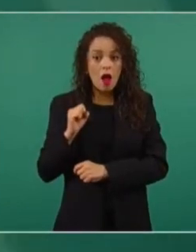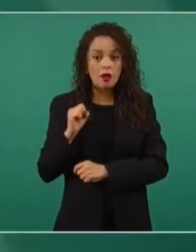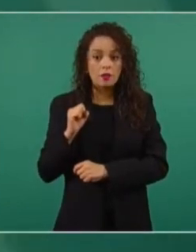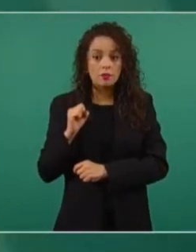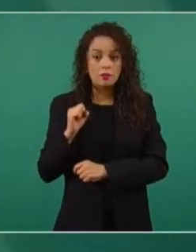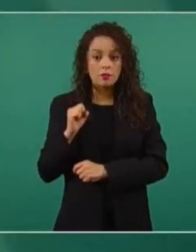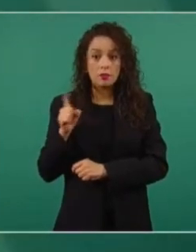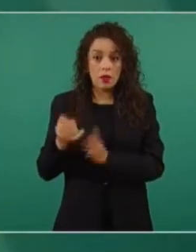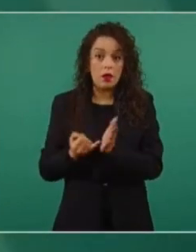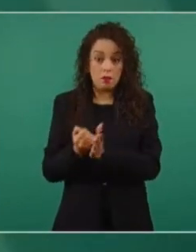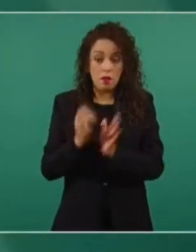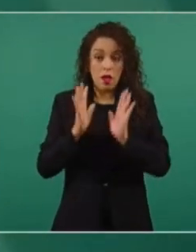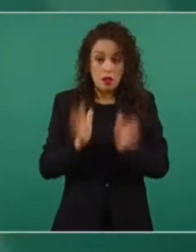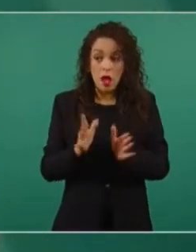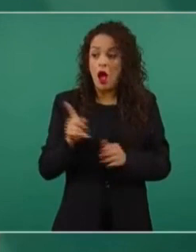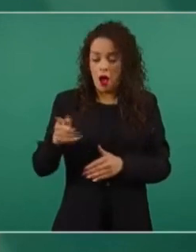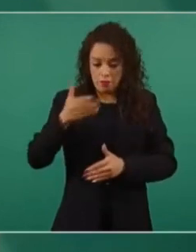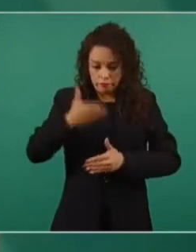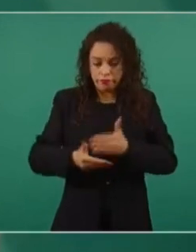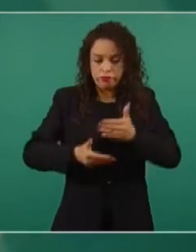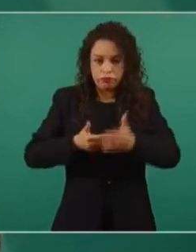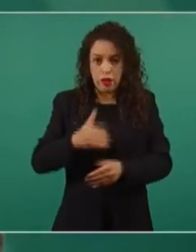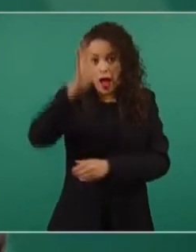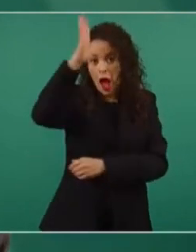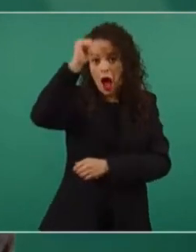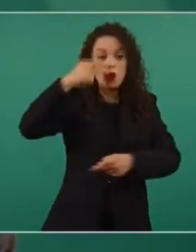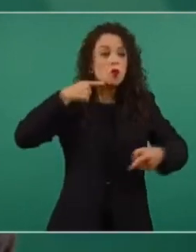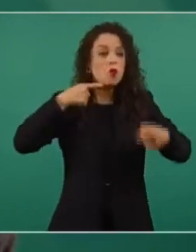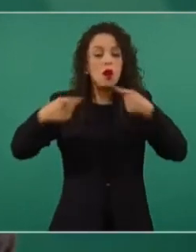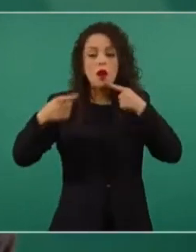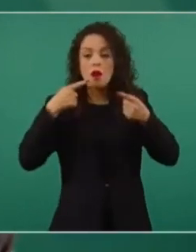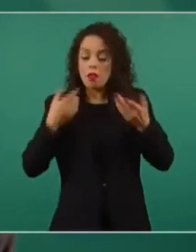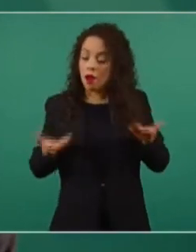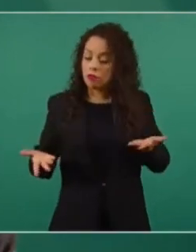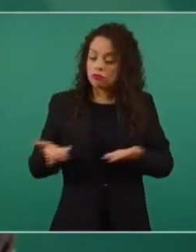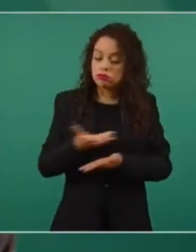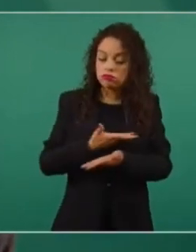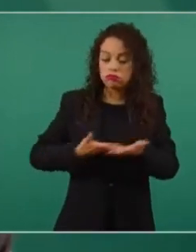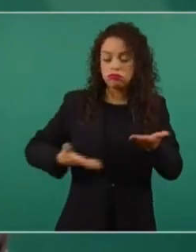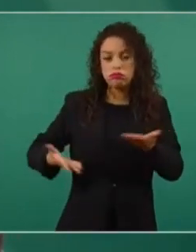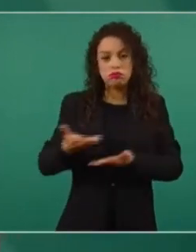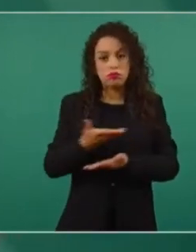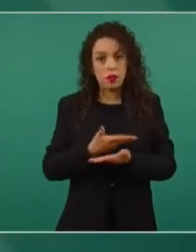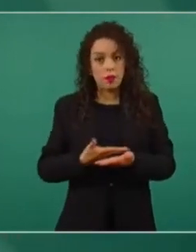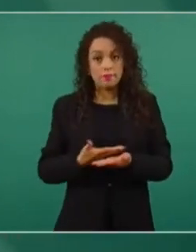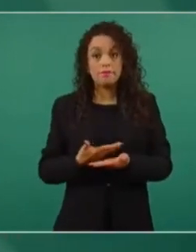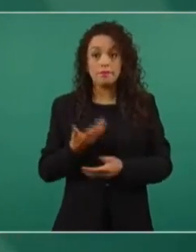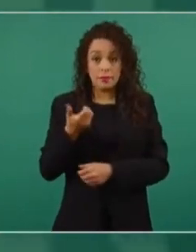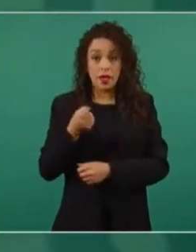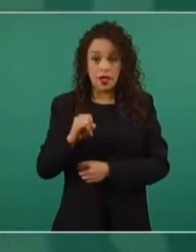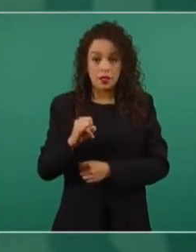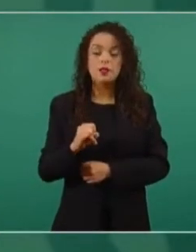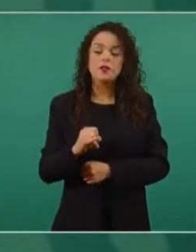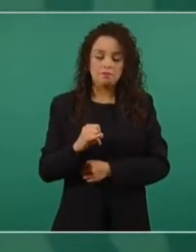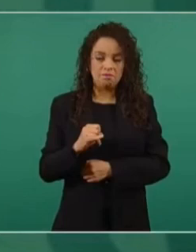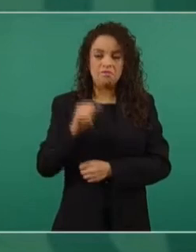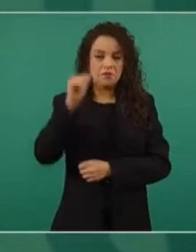un acuerdo, se va avanzando y así estamos atendiendo todo el tiempo